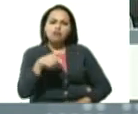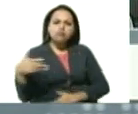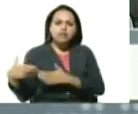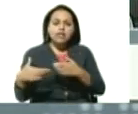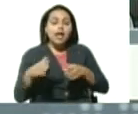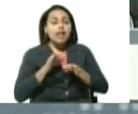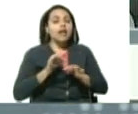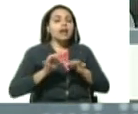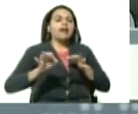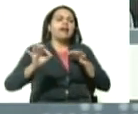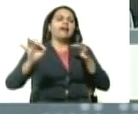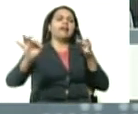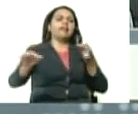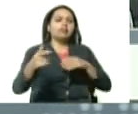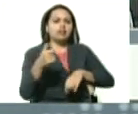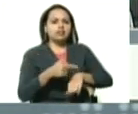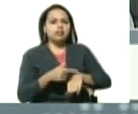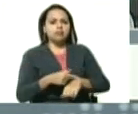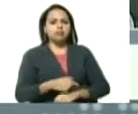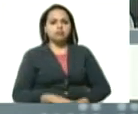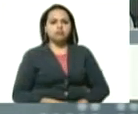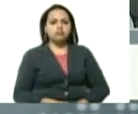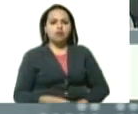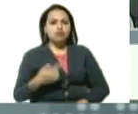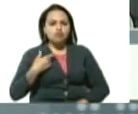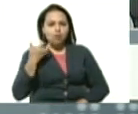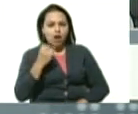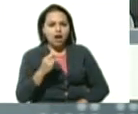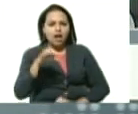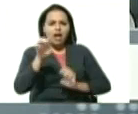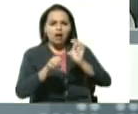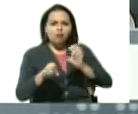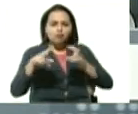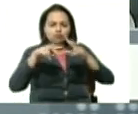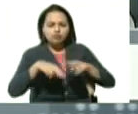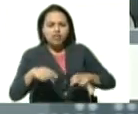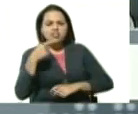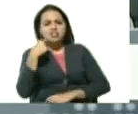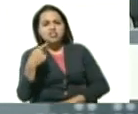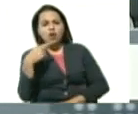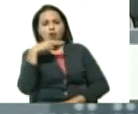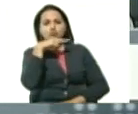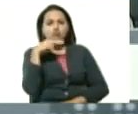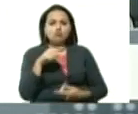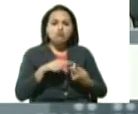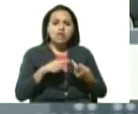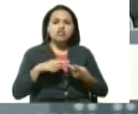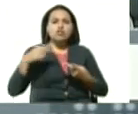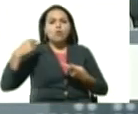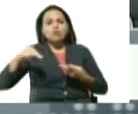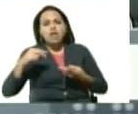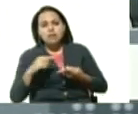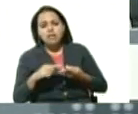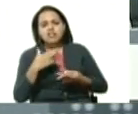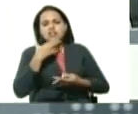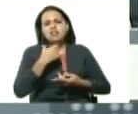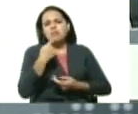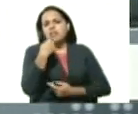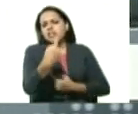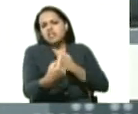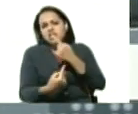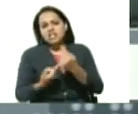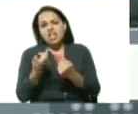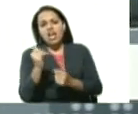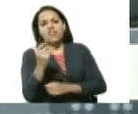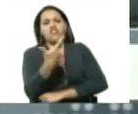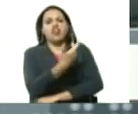larga yo he estado escuchando análisis cuando dicen que en octubre dicen que en noviembre dicen que en diciembre va a haber